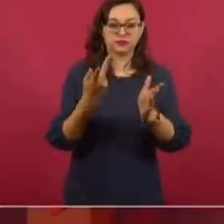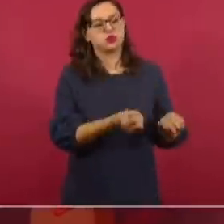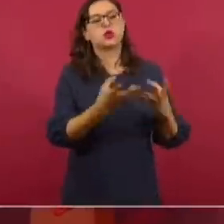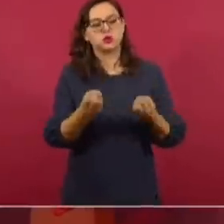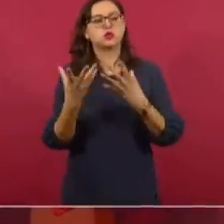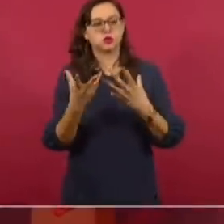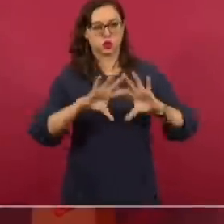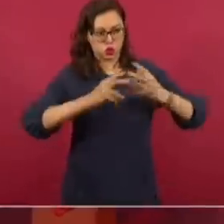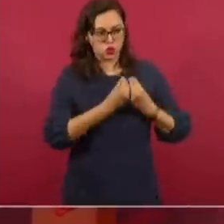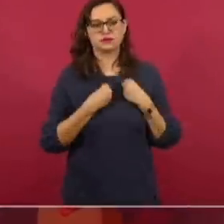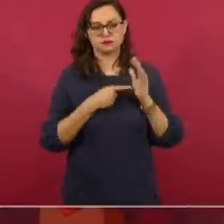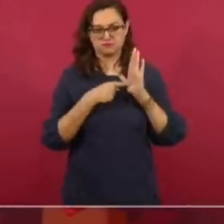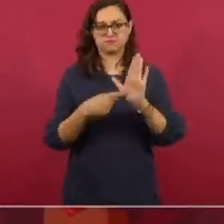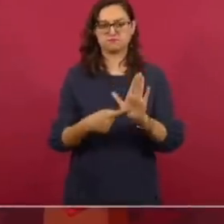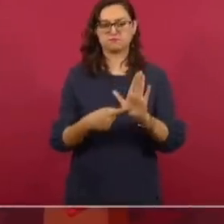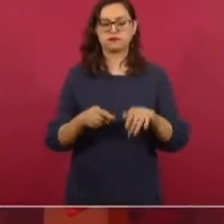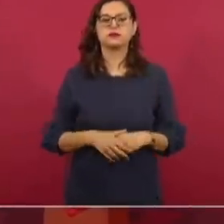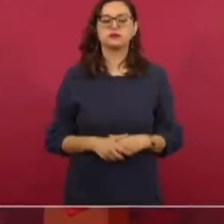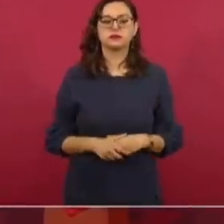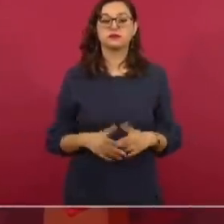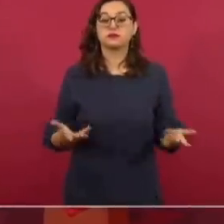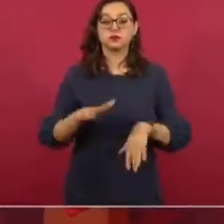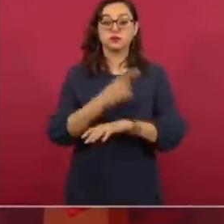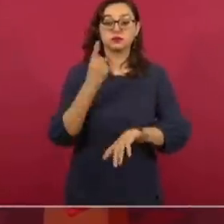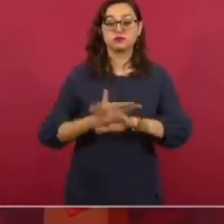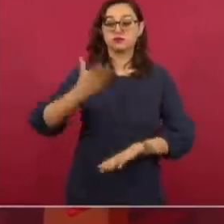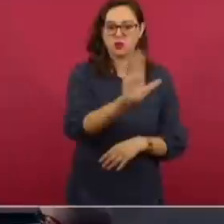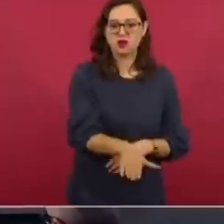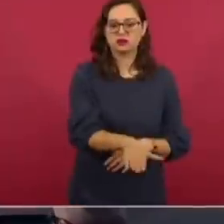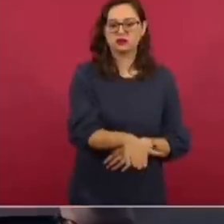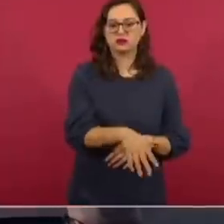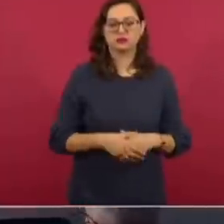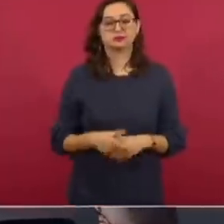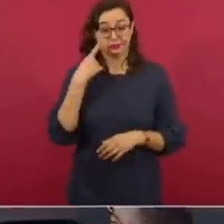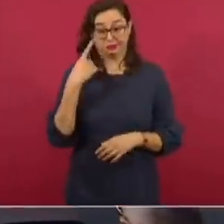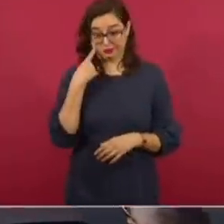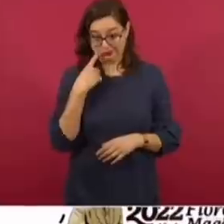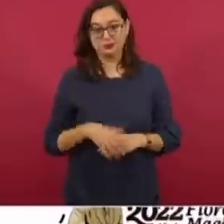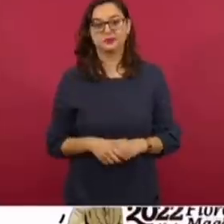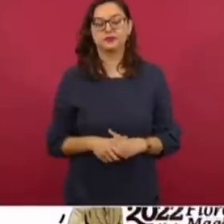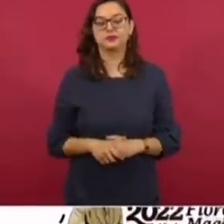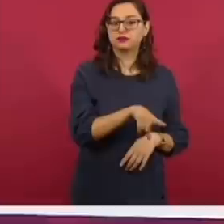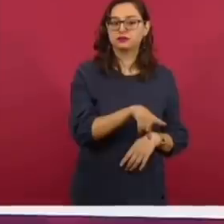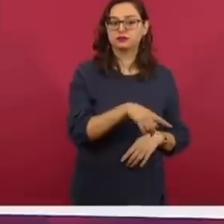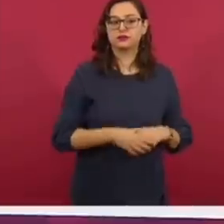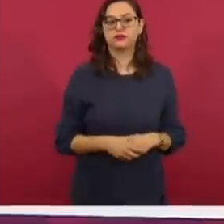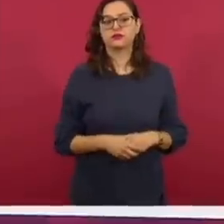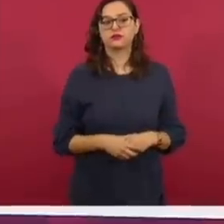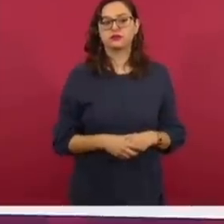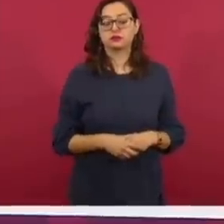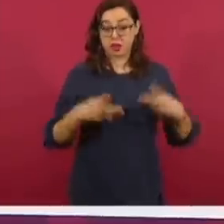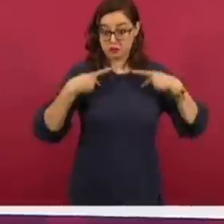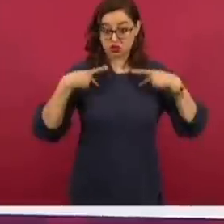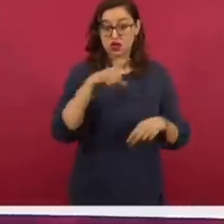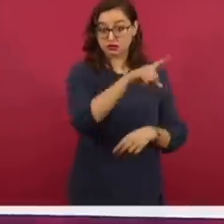cuántos pierden la vida en enfrentamientos. Porque antes era, mátalos en caliente. Esto es Calderón, mire. Fallecidos.